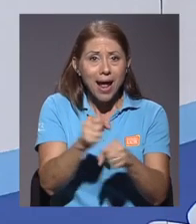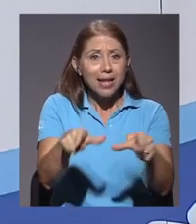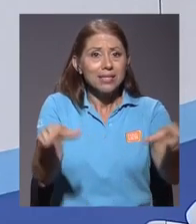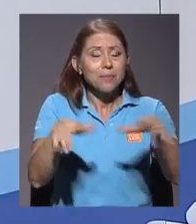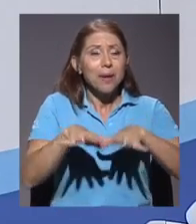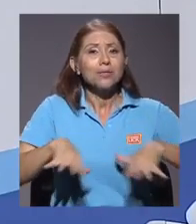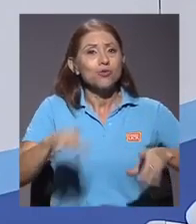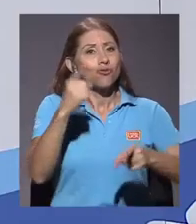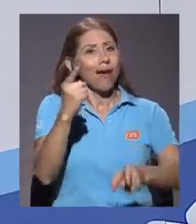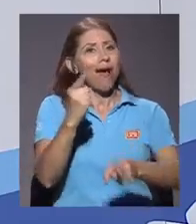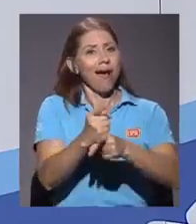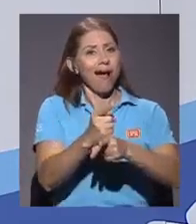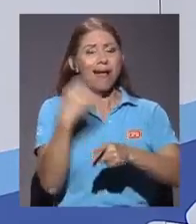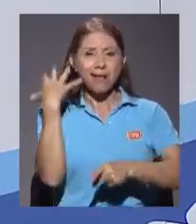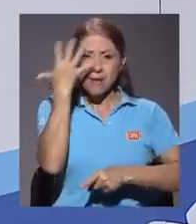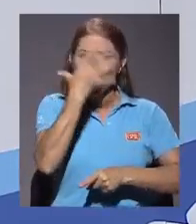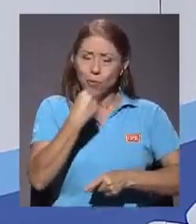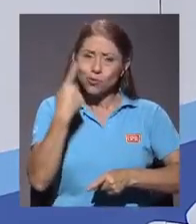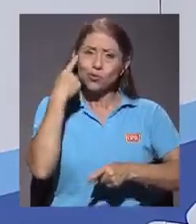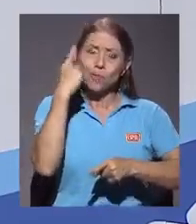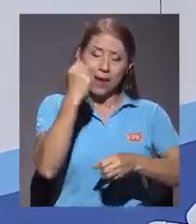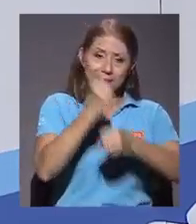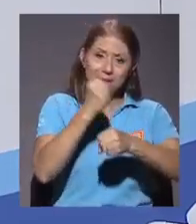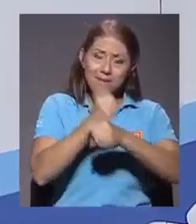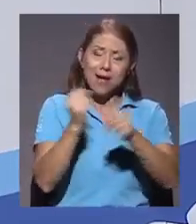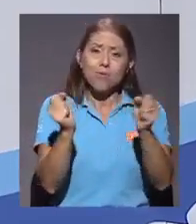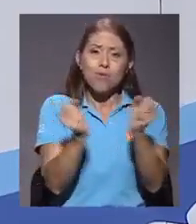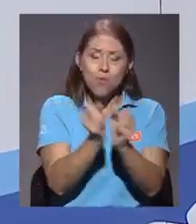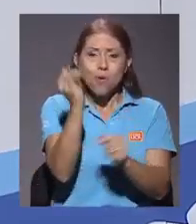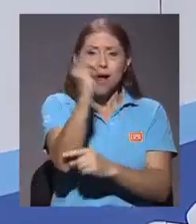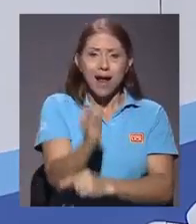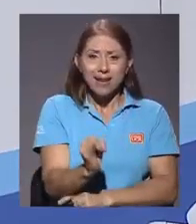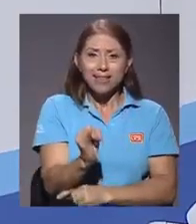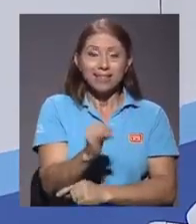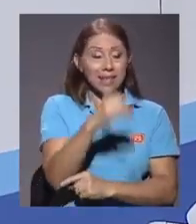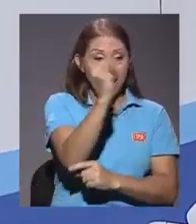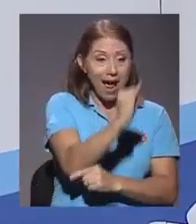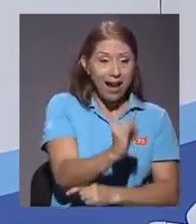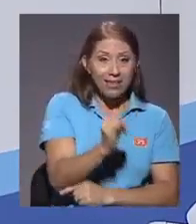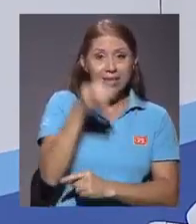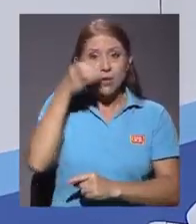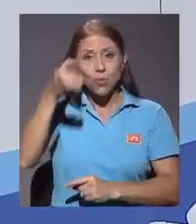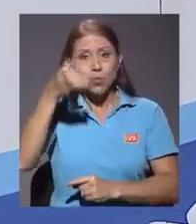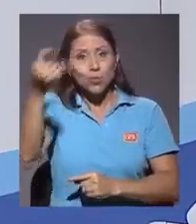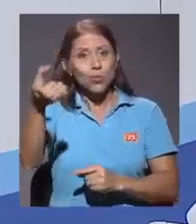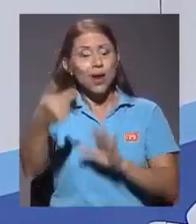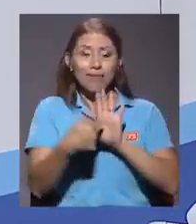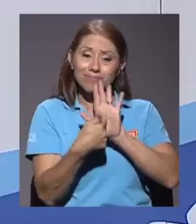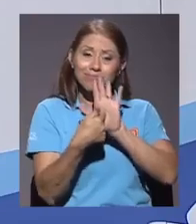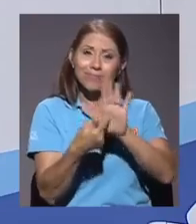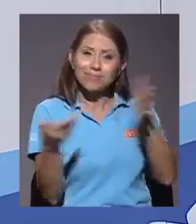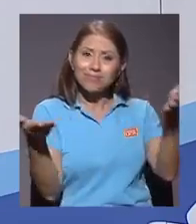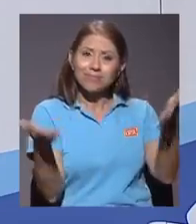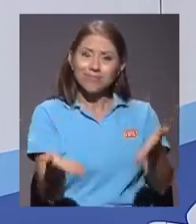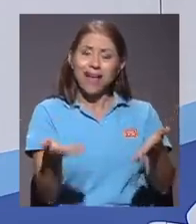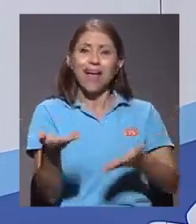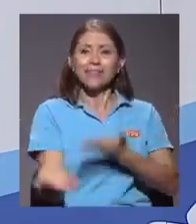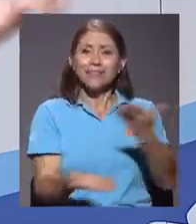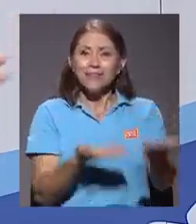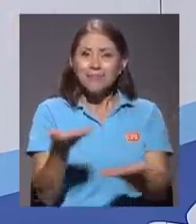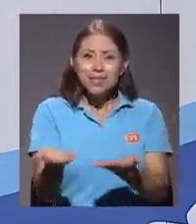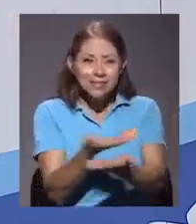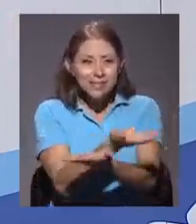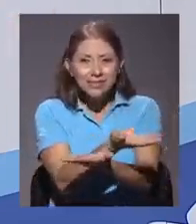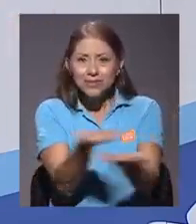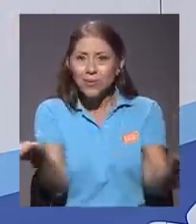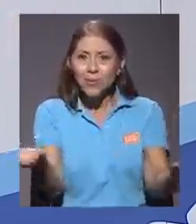para el desempeño relacionado con las artes y poder poner el arte y la cultura al servicio, a disposición de